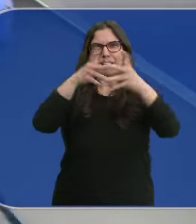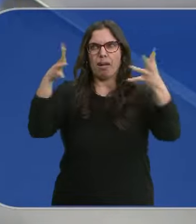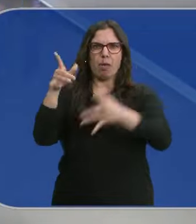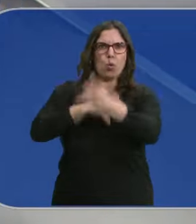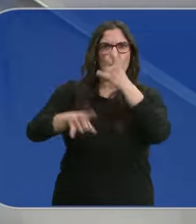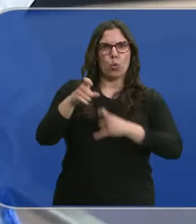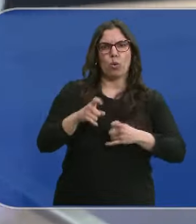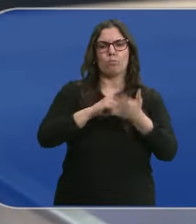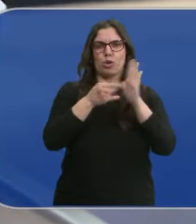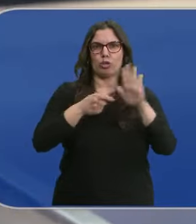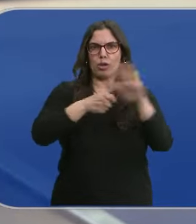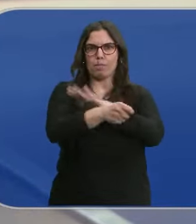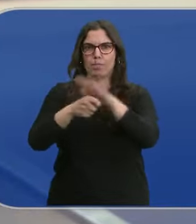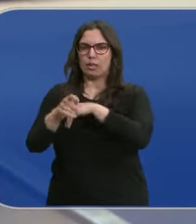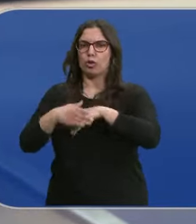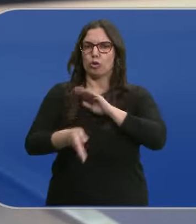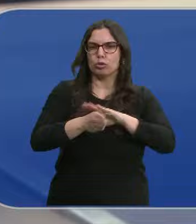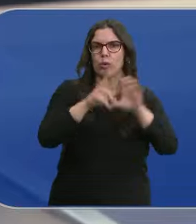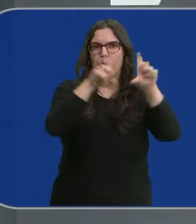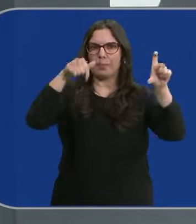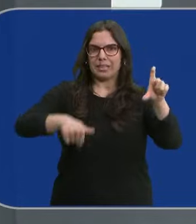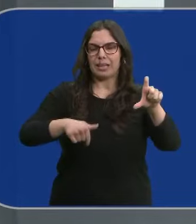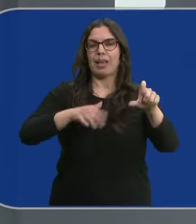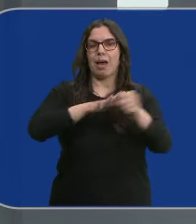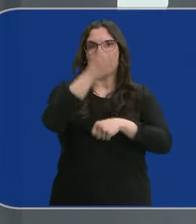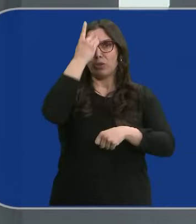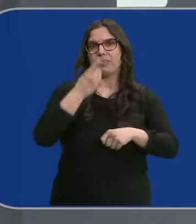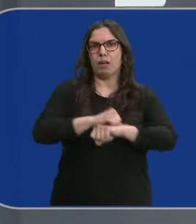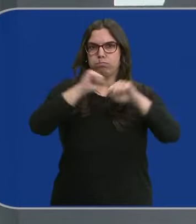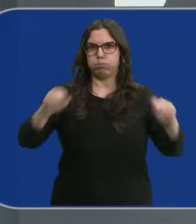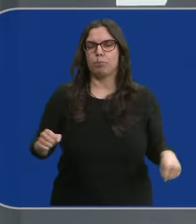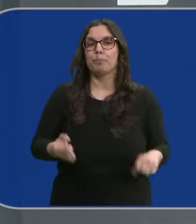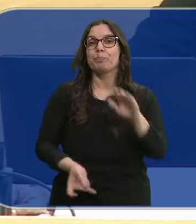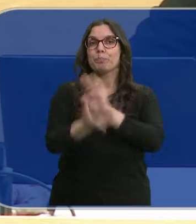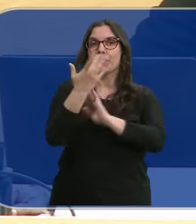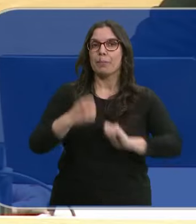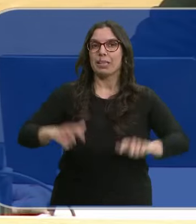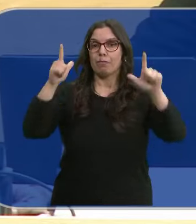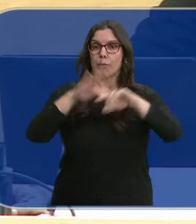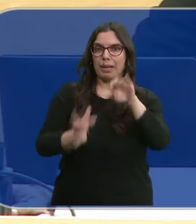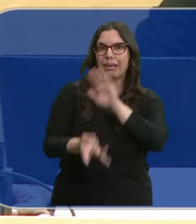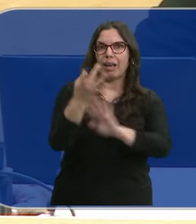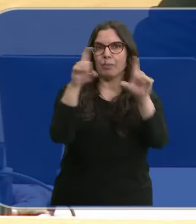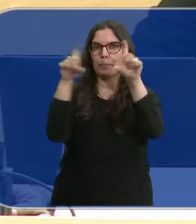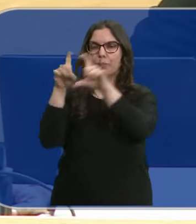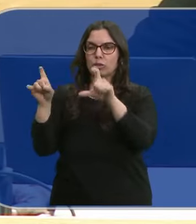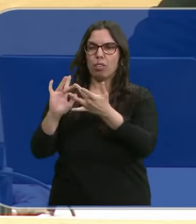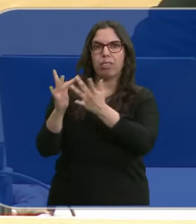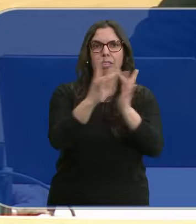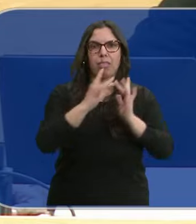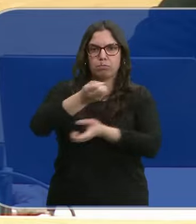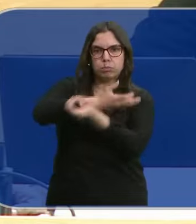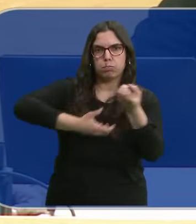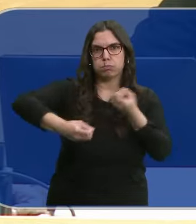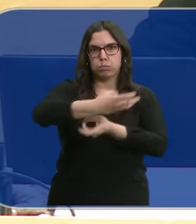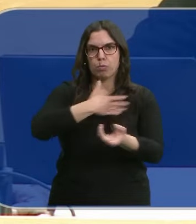proyectos de inversión y se continuará fortaleciendo a las empresas en el ámbito digital. Lanzaremos una plataforma de emprendimiento donde pueden interrelacionarse